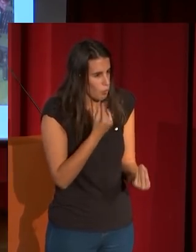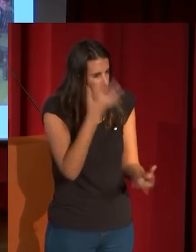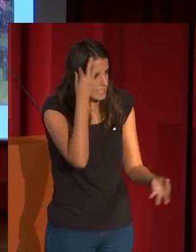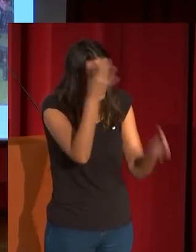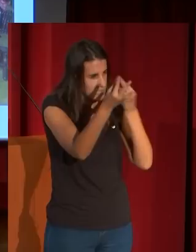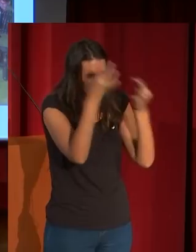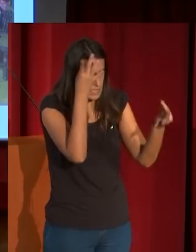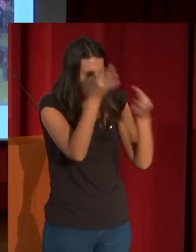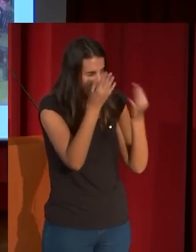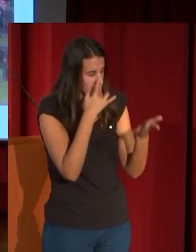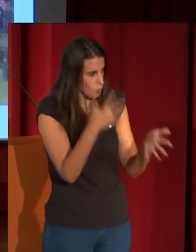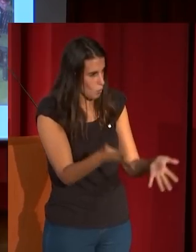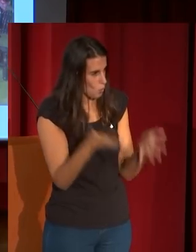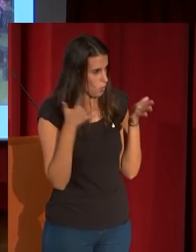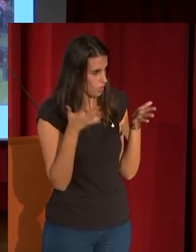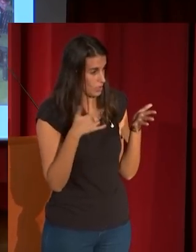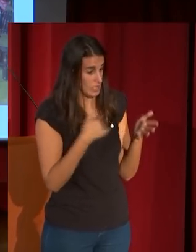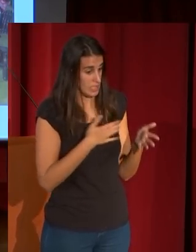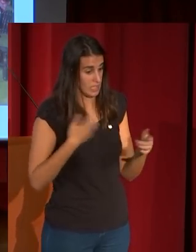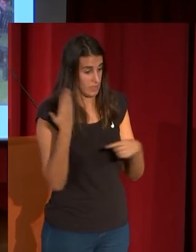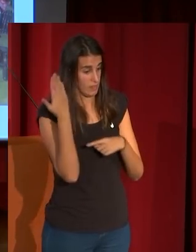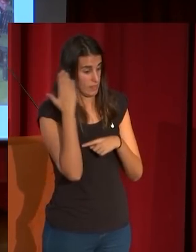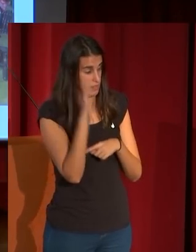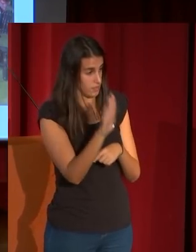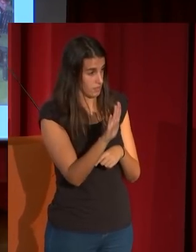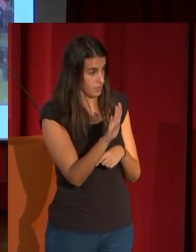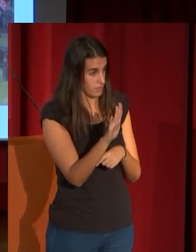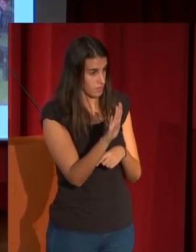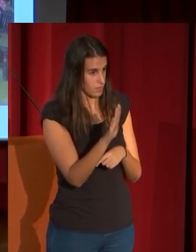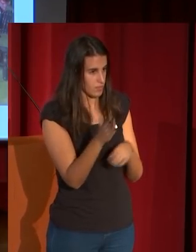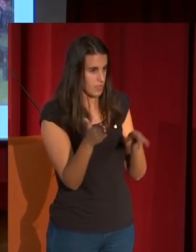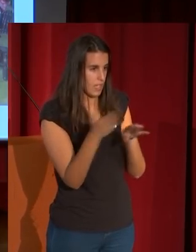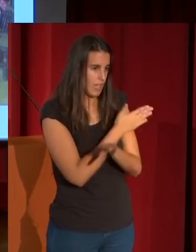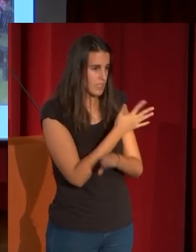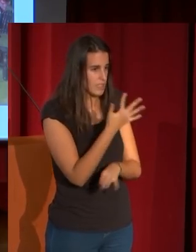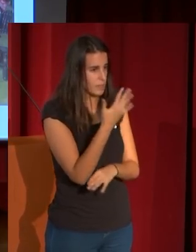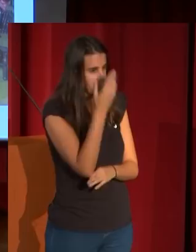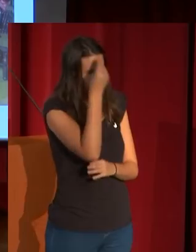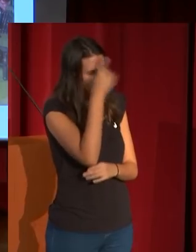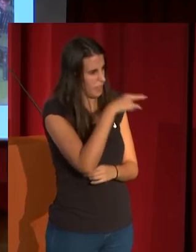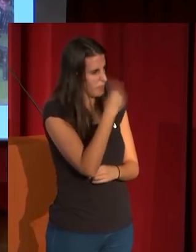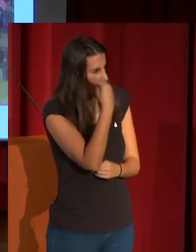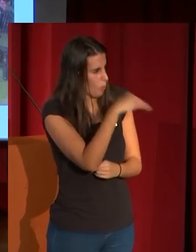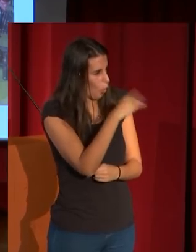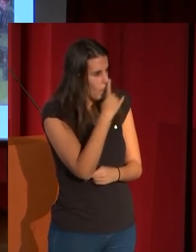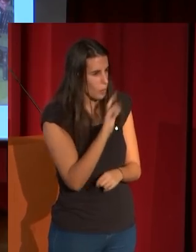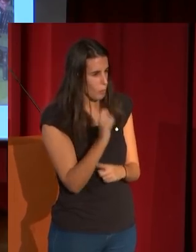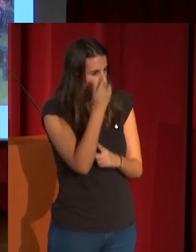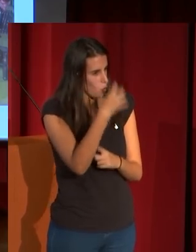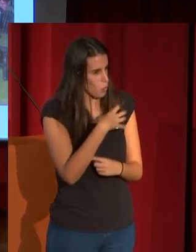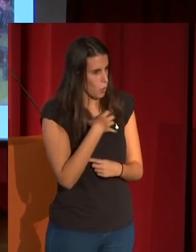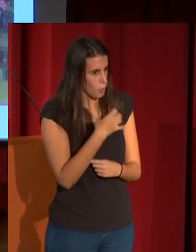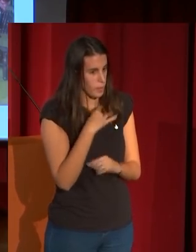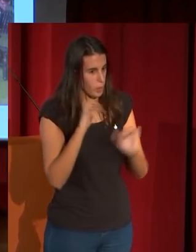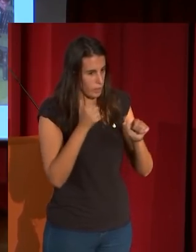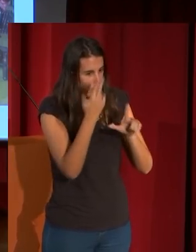extraordinaria de Fortuny se ofrece el mismo que podía ver en Fortuny a un rival más joven e indeseado pero se ofrece el mismo